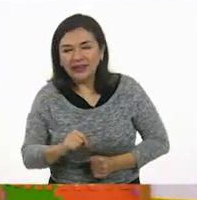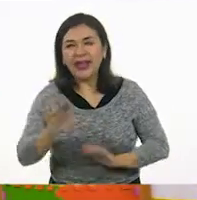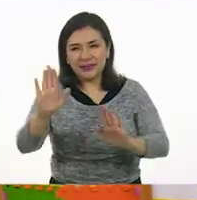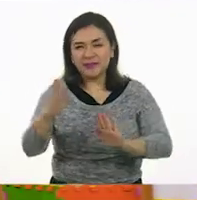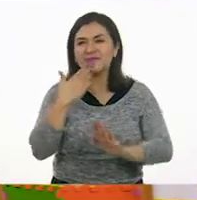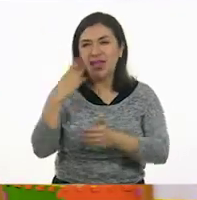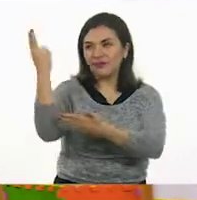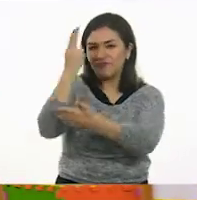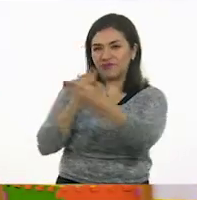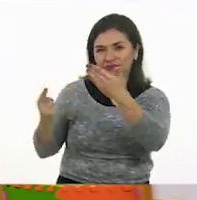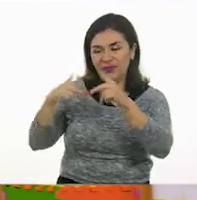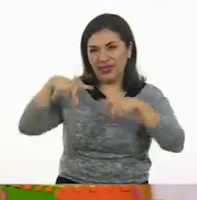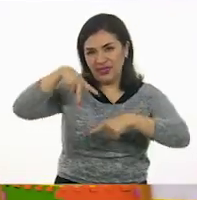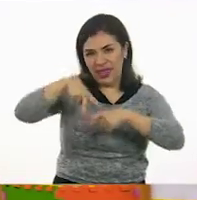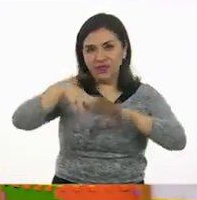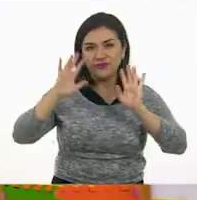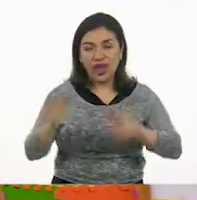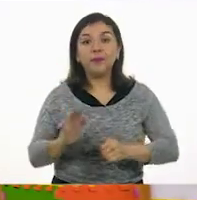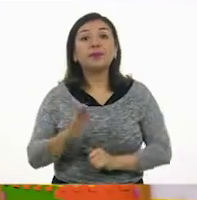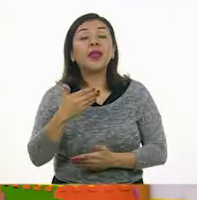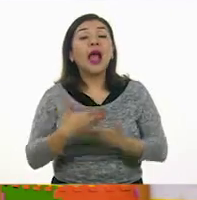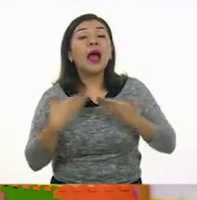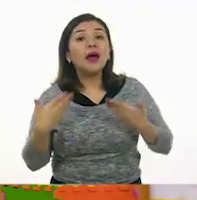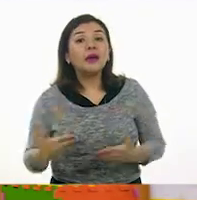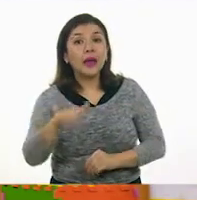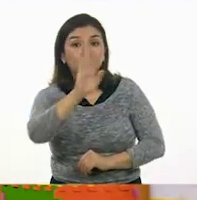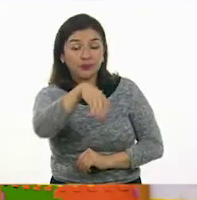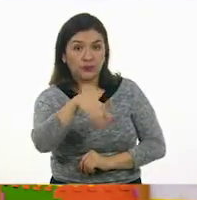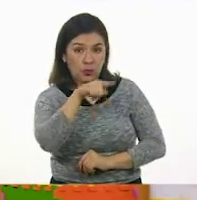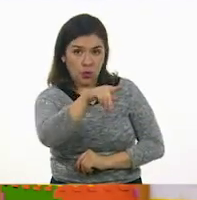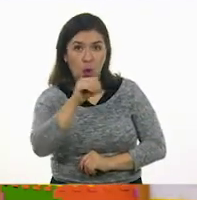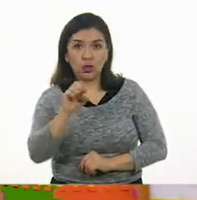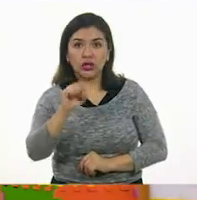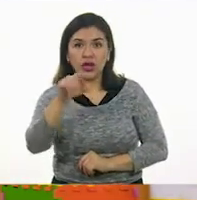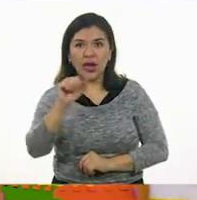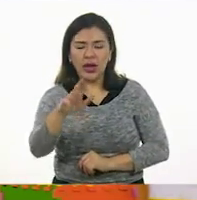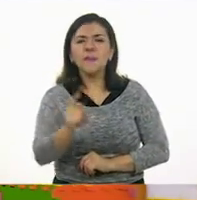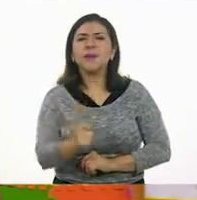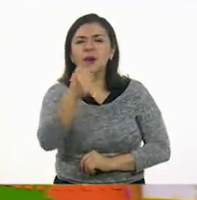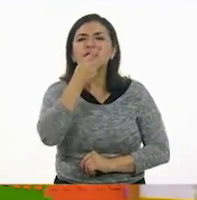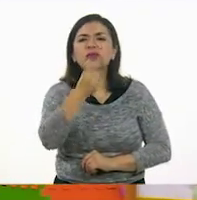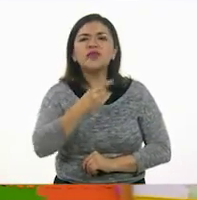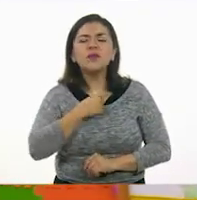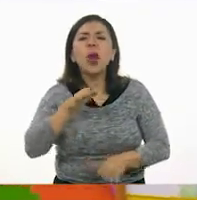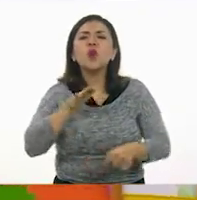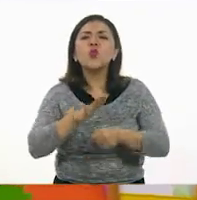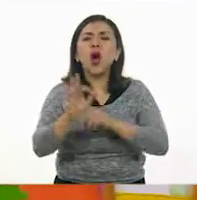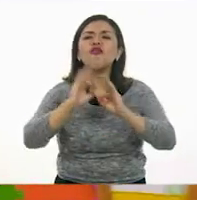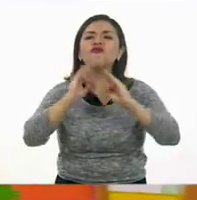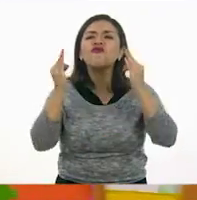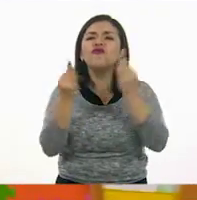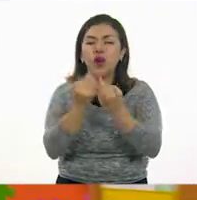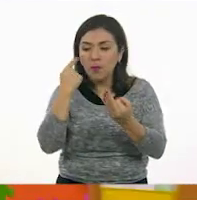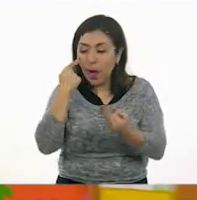Ahí está, el triángulo. Perfecto. Ahora, Oscar, ¿cuántos? Bueno, primero vamos a buscar el cuerpo geométrico que tenga en su base un